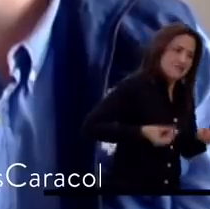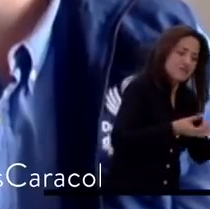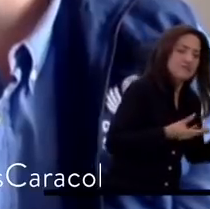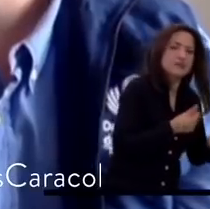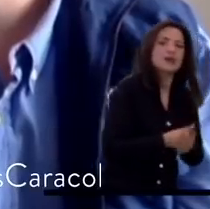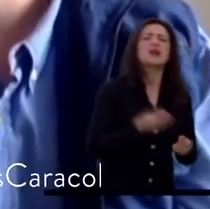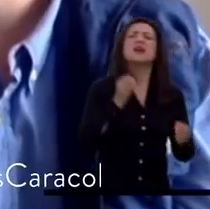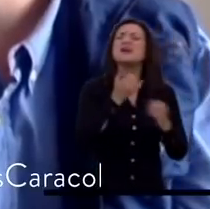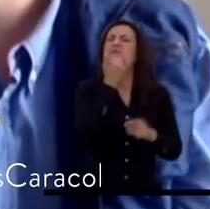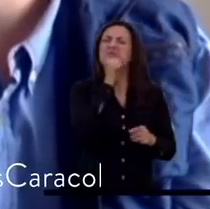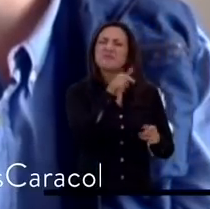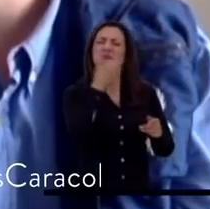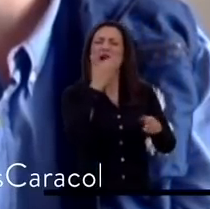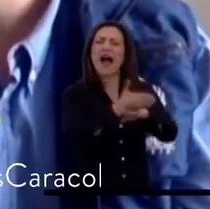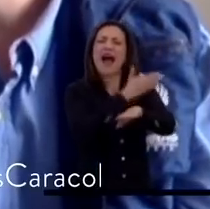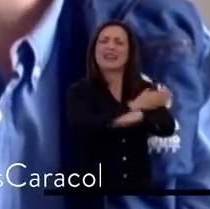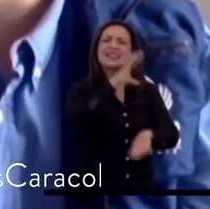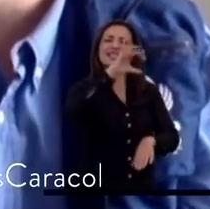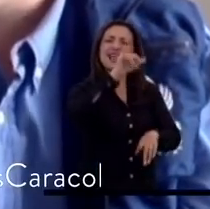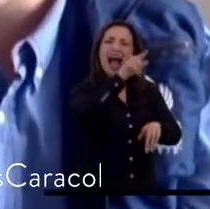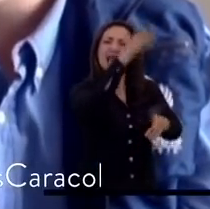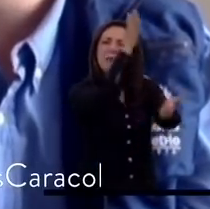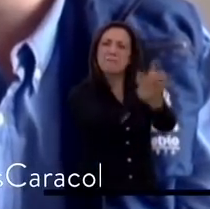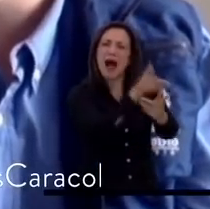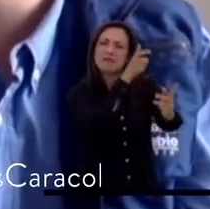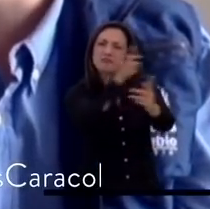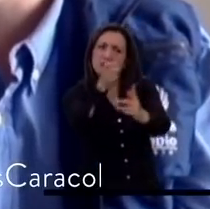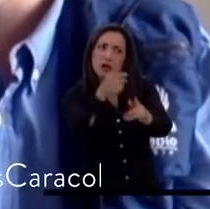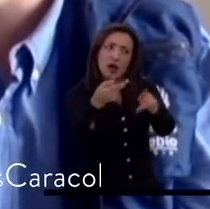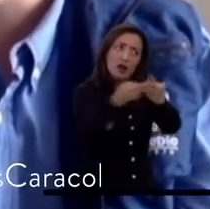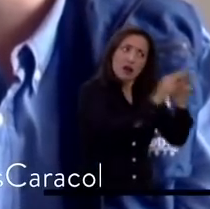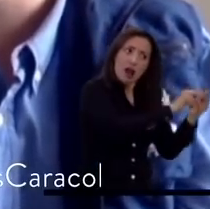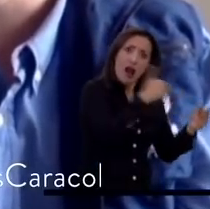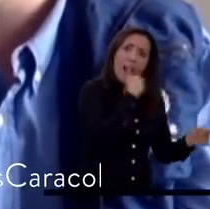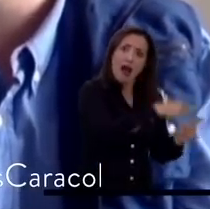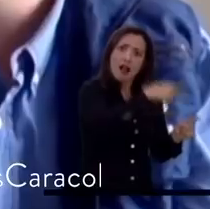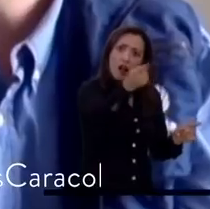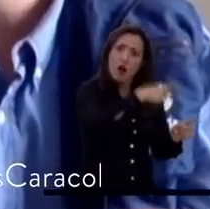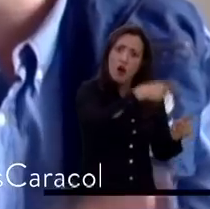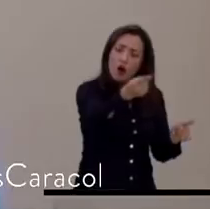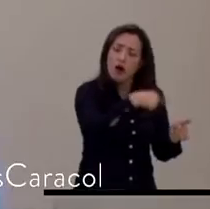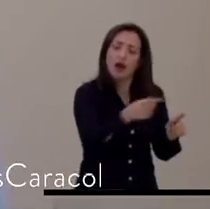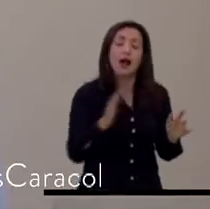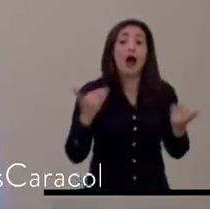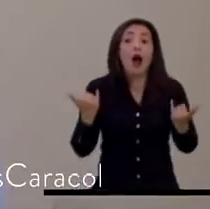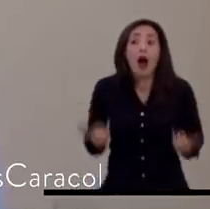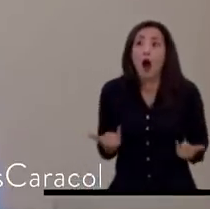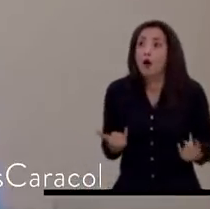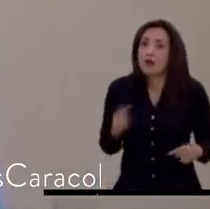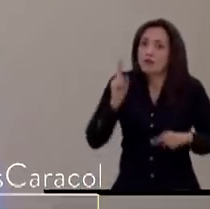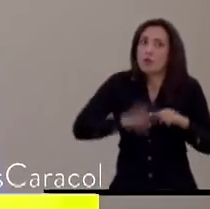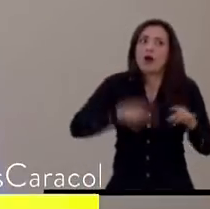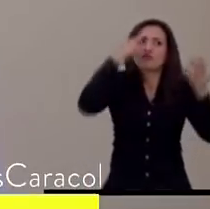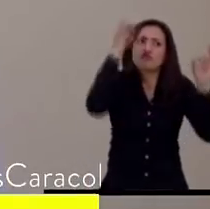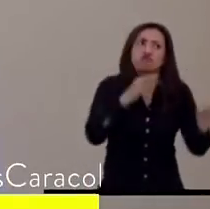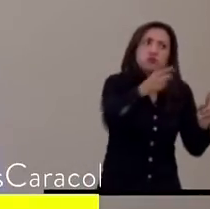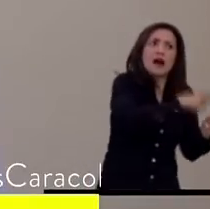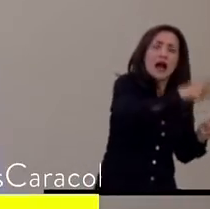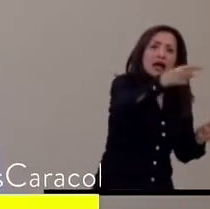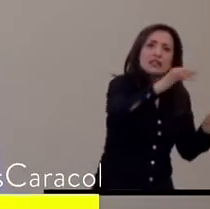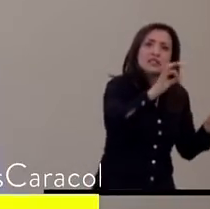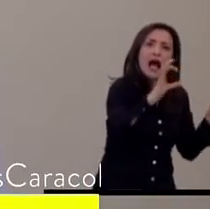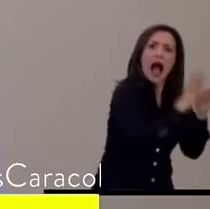pasó con los jóvenes de Cali? Vea, no podemos establecerlo en este momento, sin embargo, la ocurrencia de